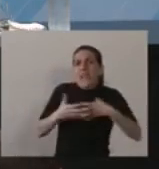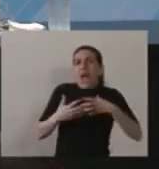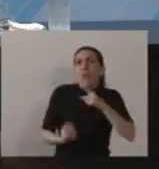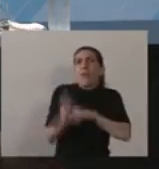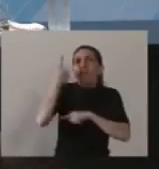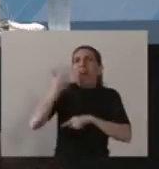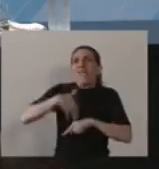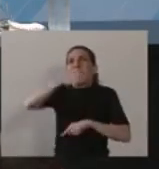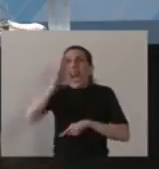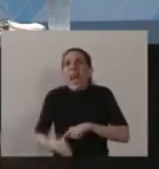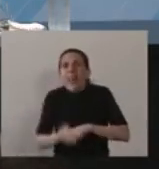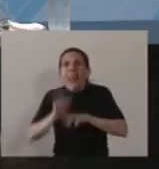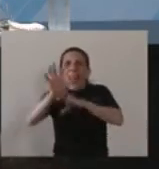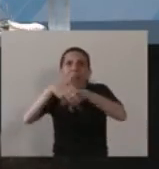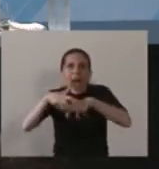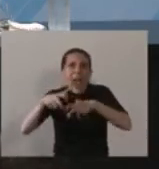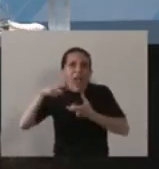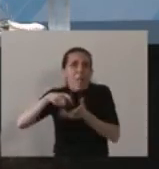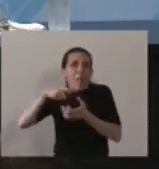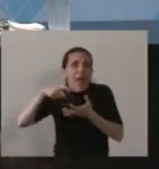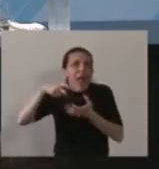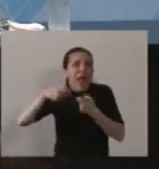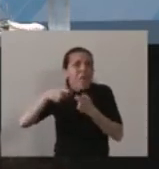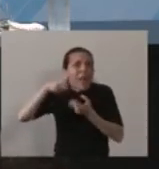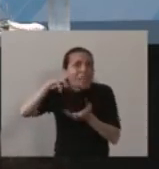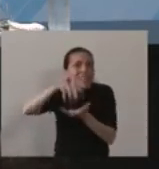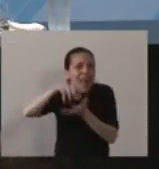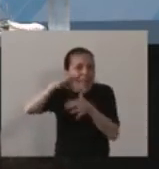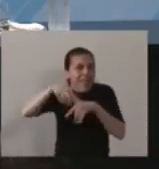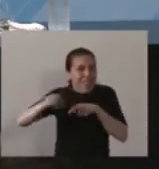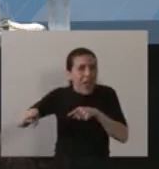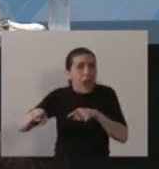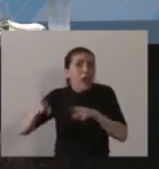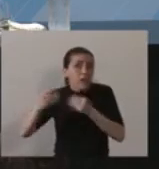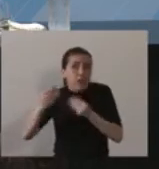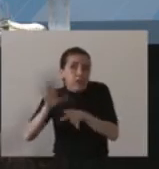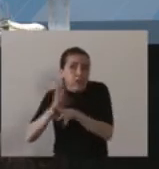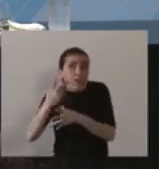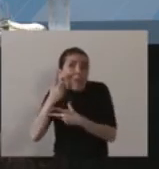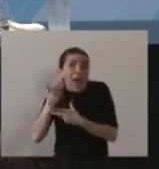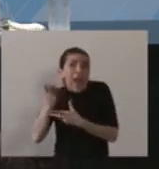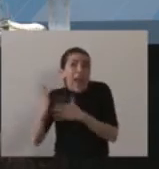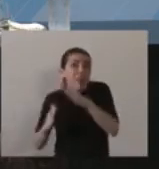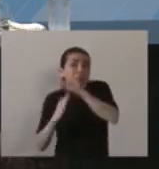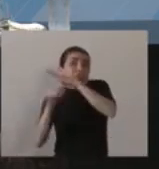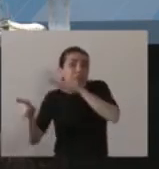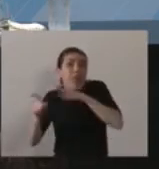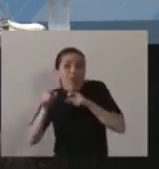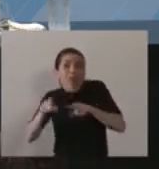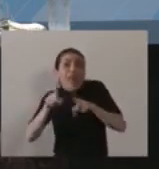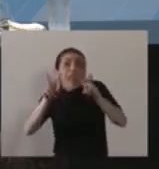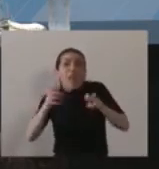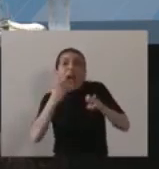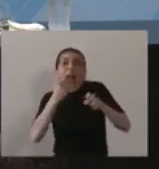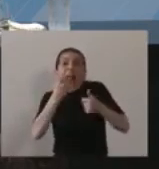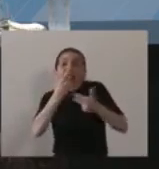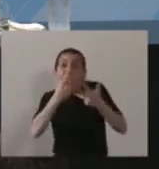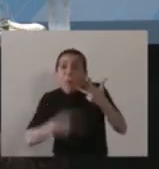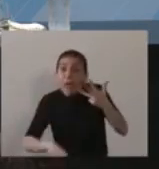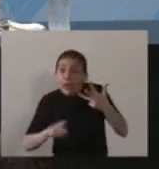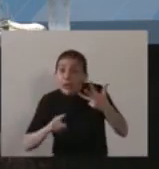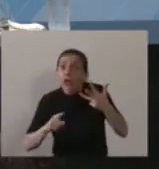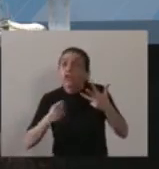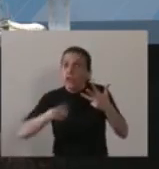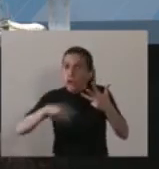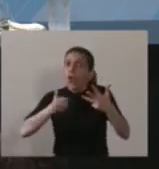por supuesto nos va a dar el sendero a la soberanía alimentaria que es uno, creo yo, de los ejes que debemos empezar a